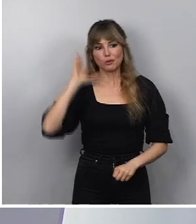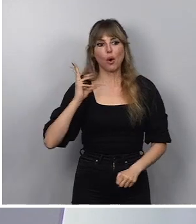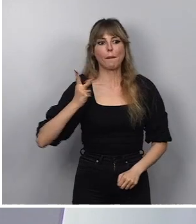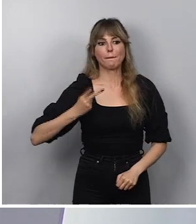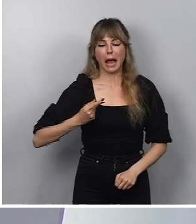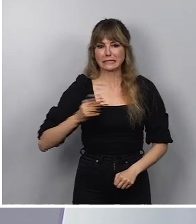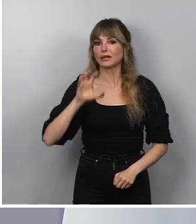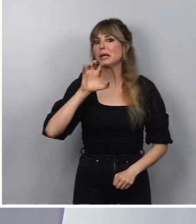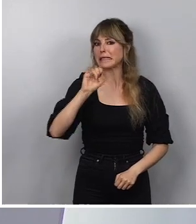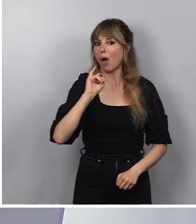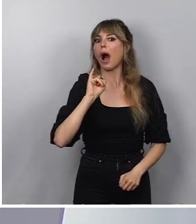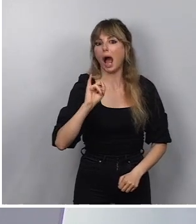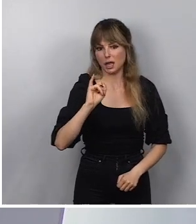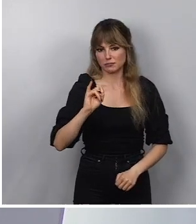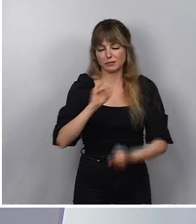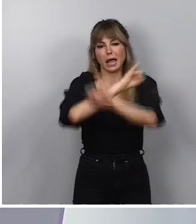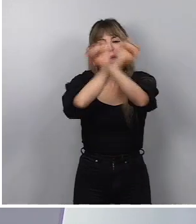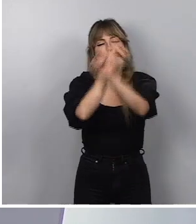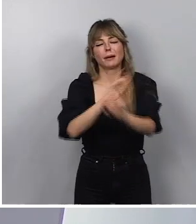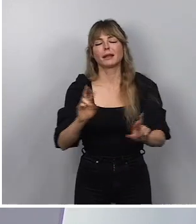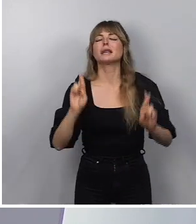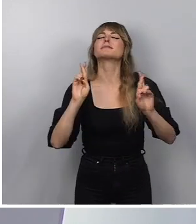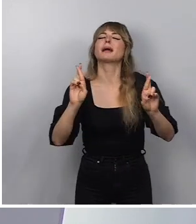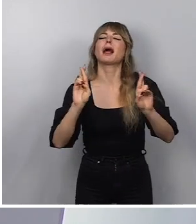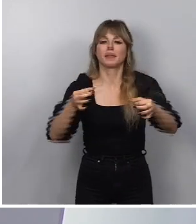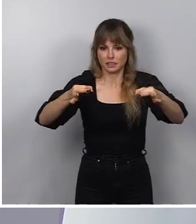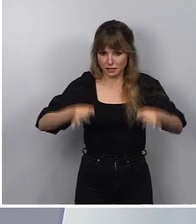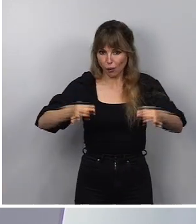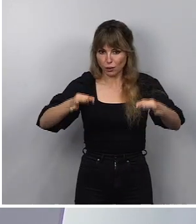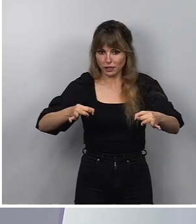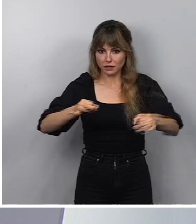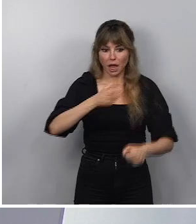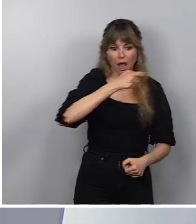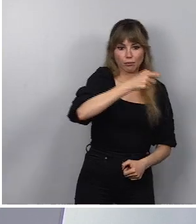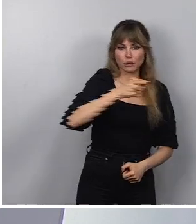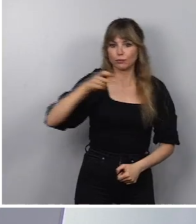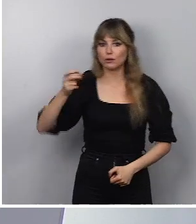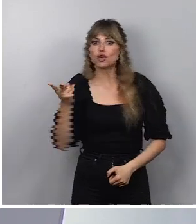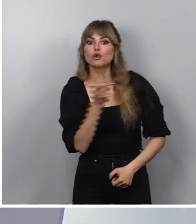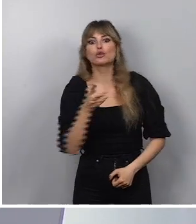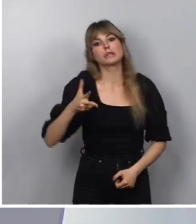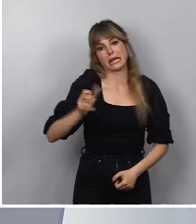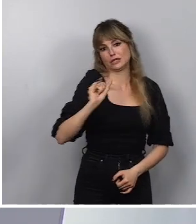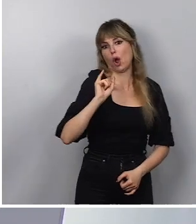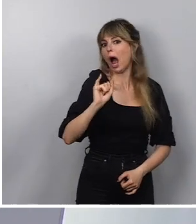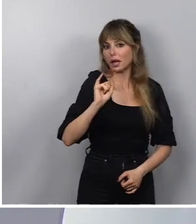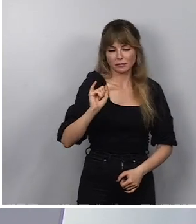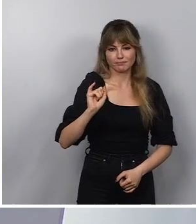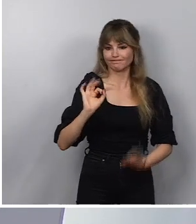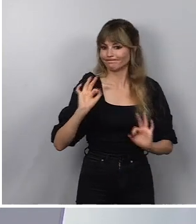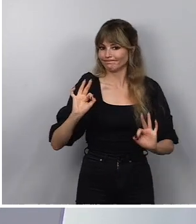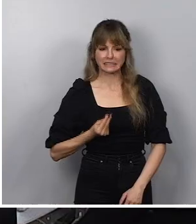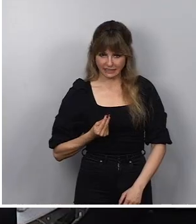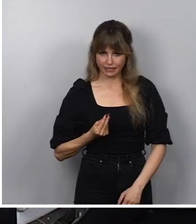de tener un Estado. Paz, esperanza, seguridad, ambos pueblos tienen derecho a ello, exactamente el